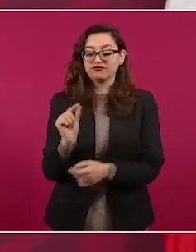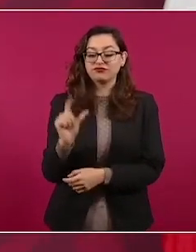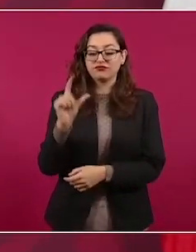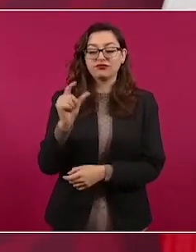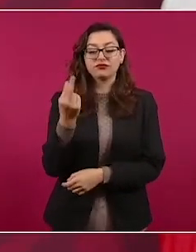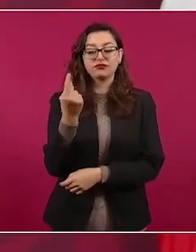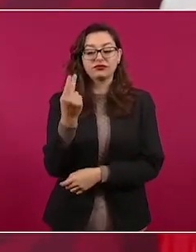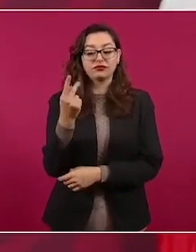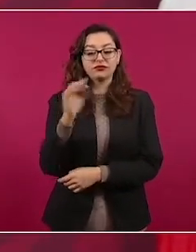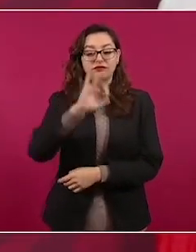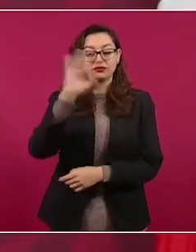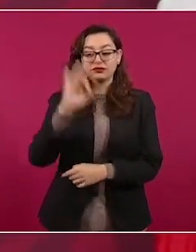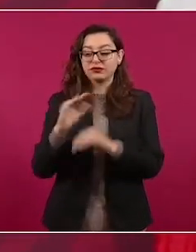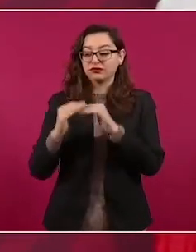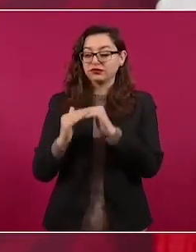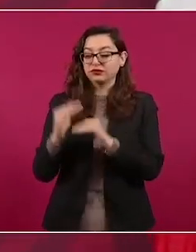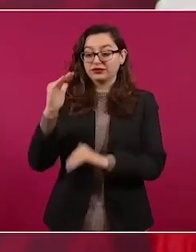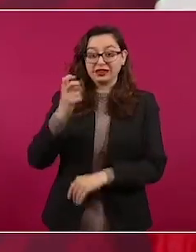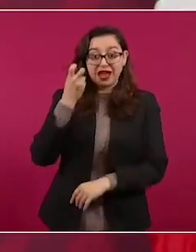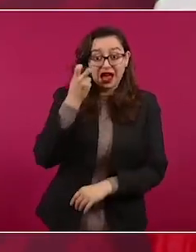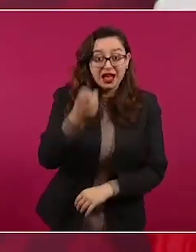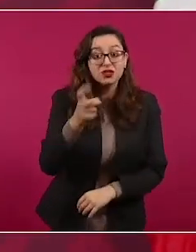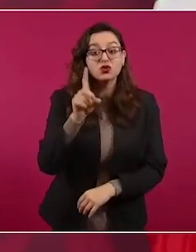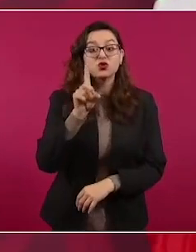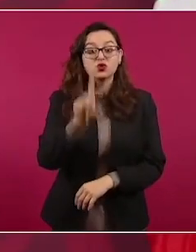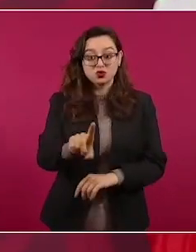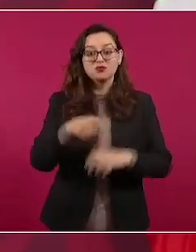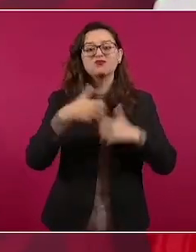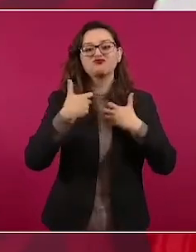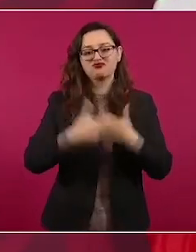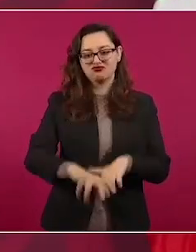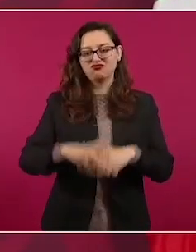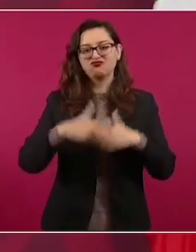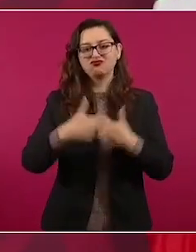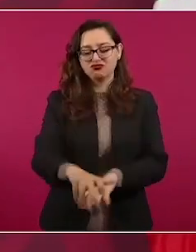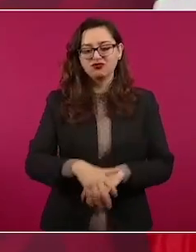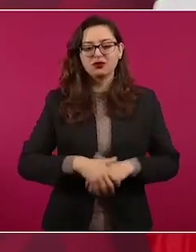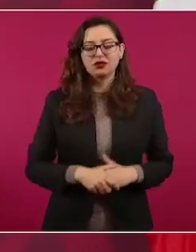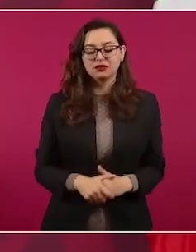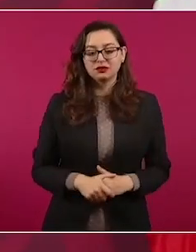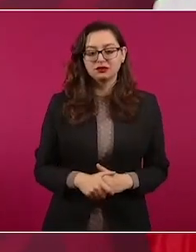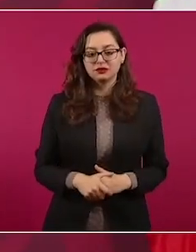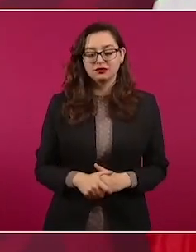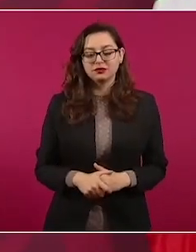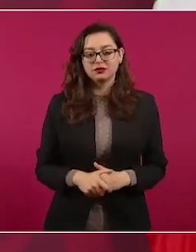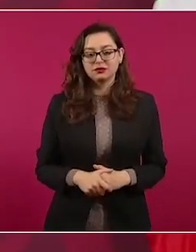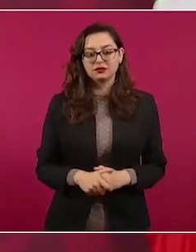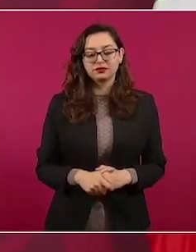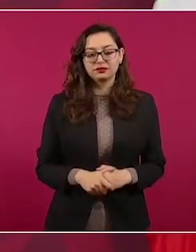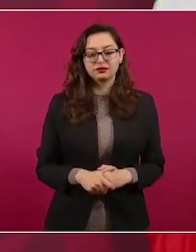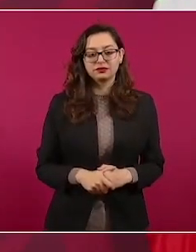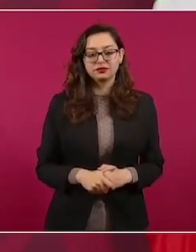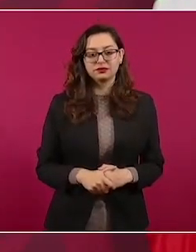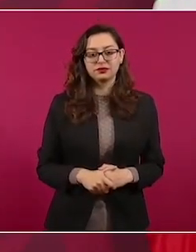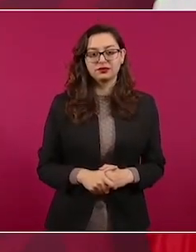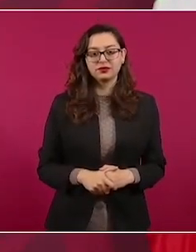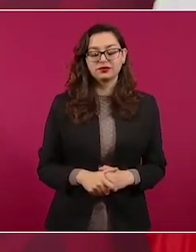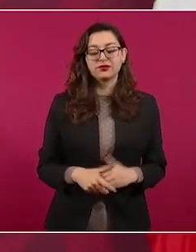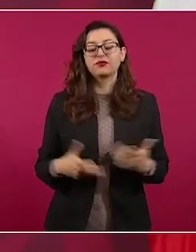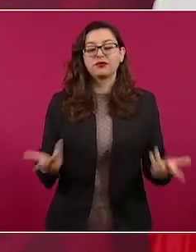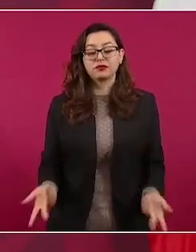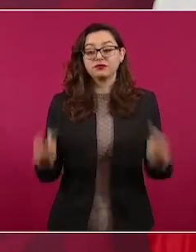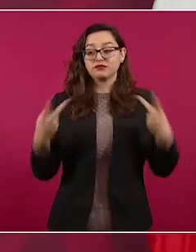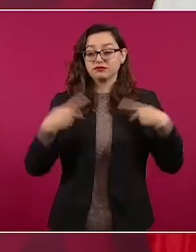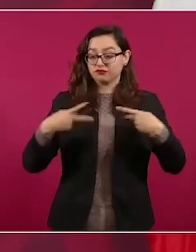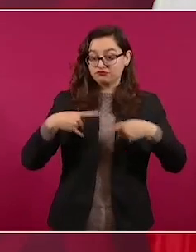aumento del 25 por ciento, la marcha es para decir que van a seguir aumentando los